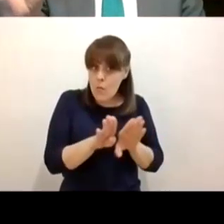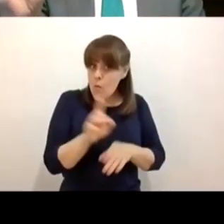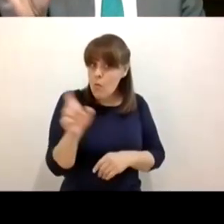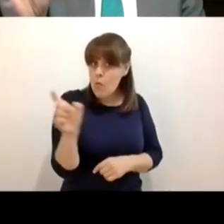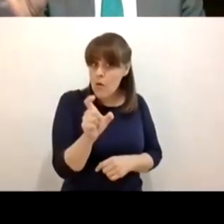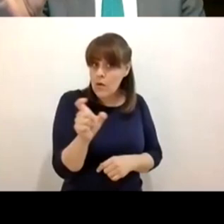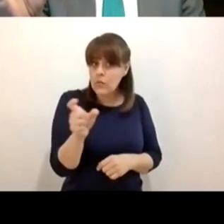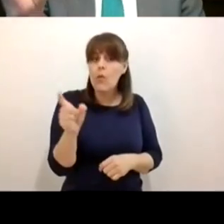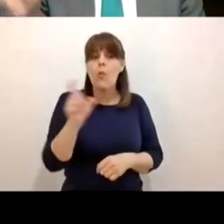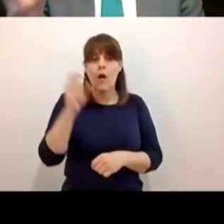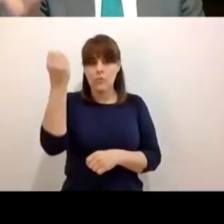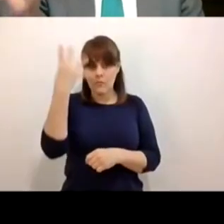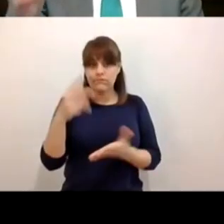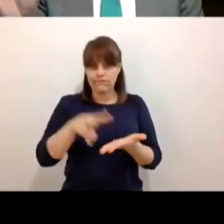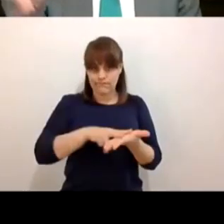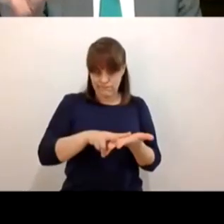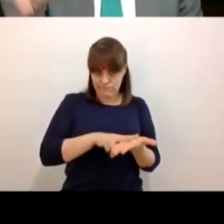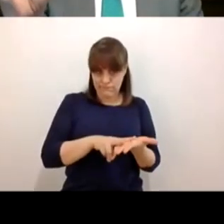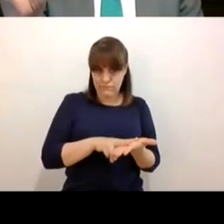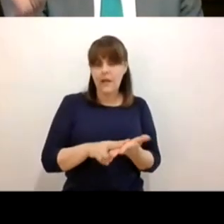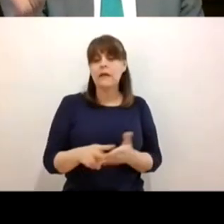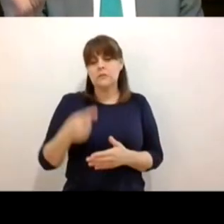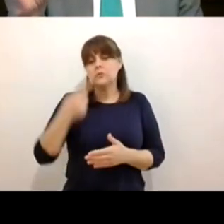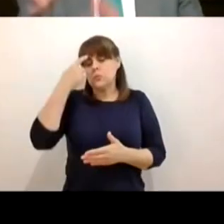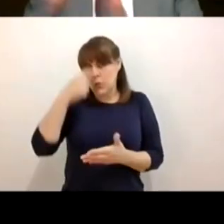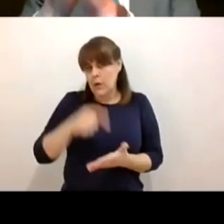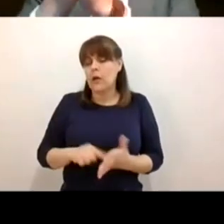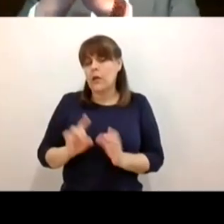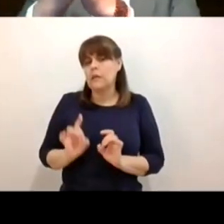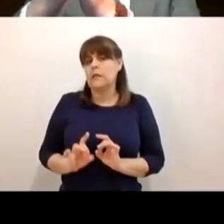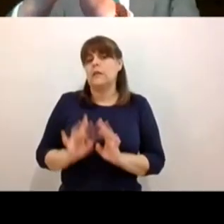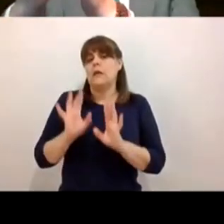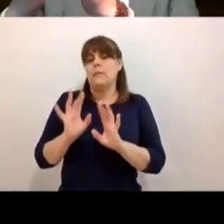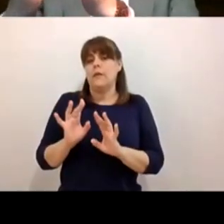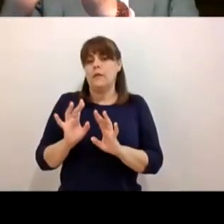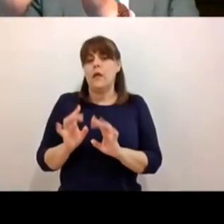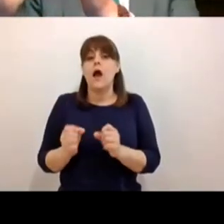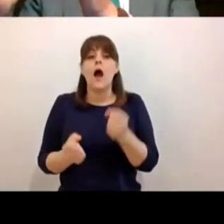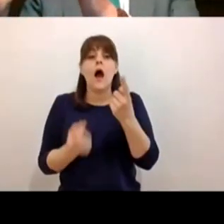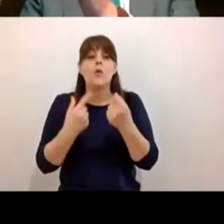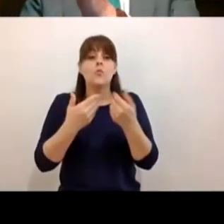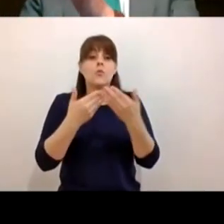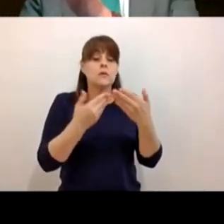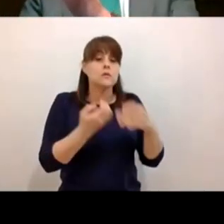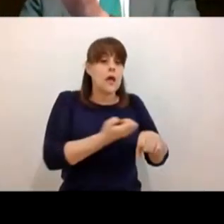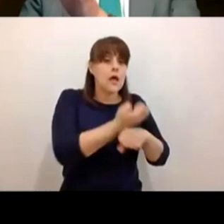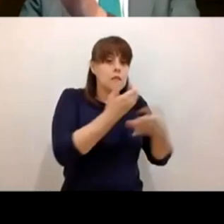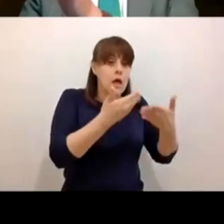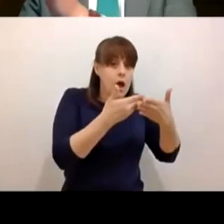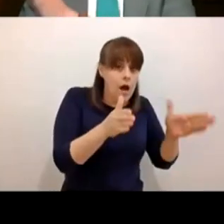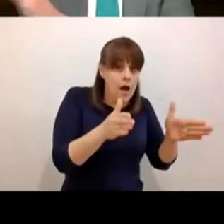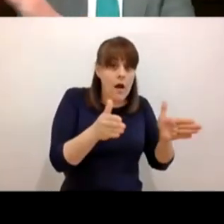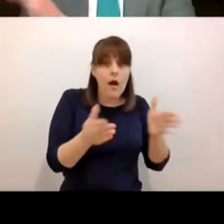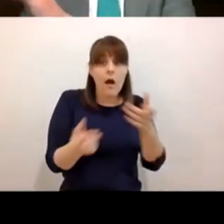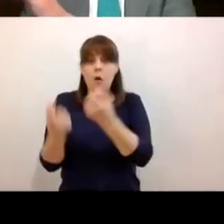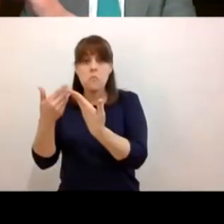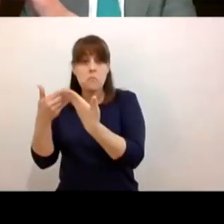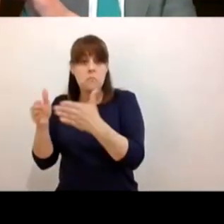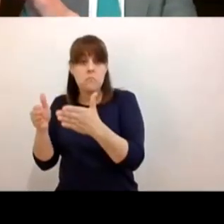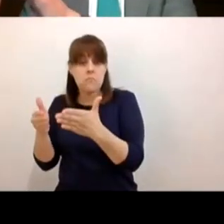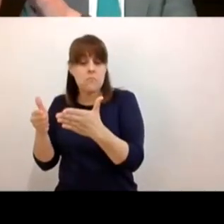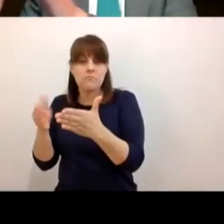puede dar el caso seguramente se va a dar el caso de que abramos algunas entidades federativas y otras no